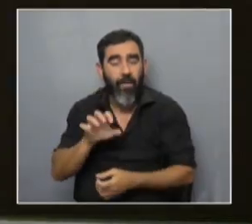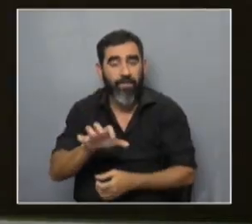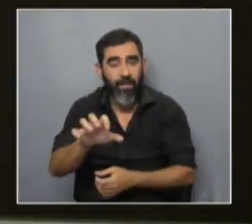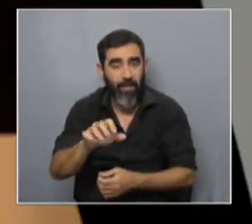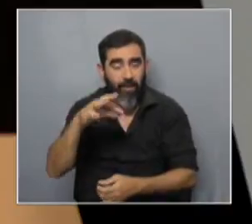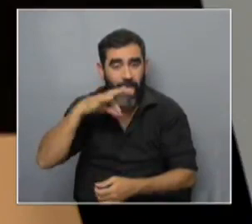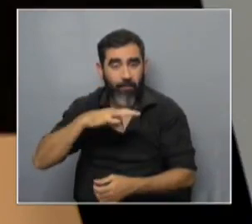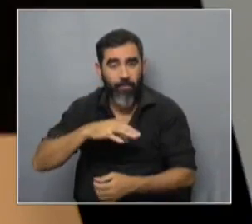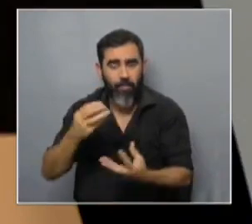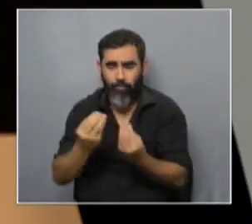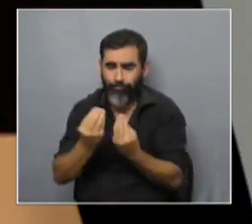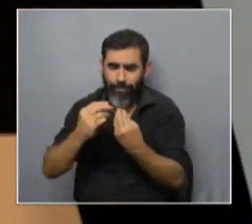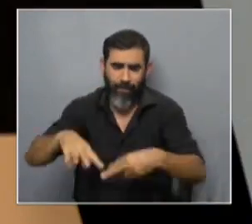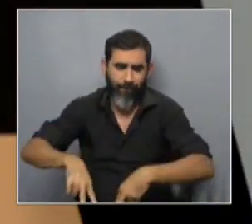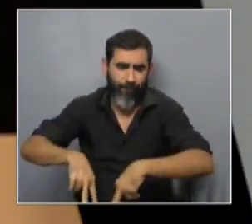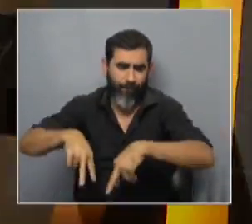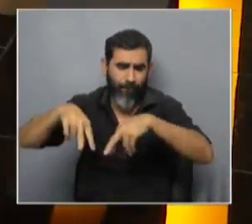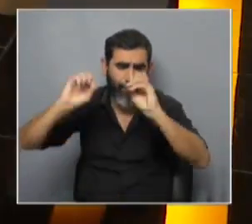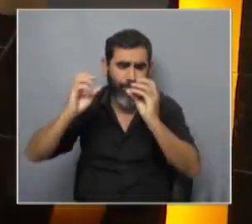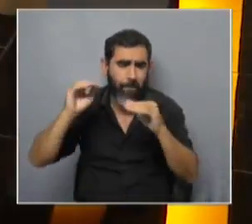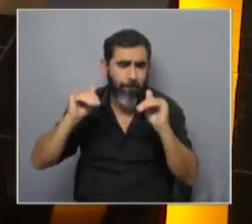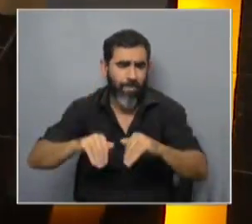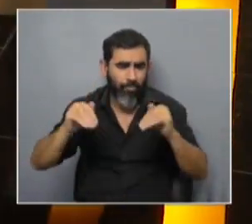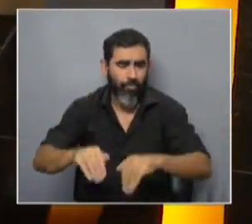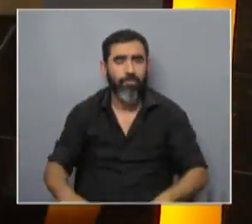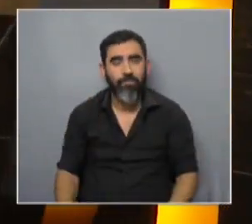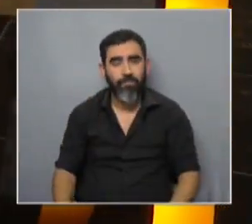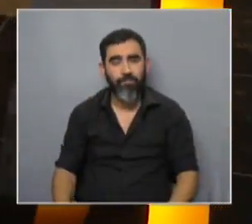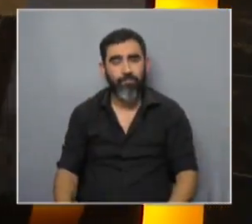gigante de investigaciones en ese sentido también. Sí, sí.